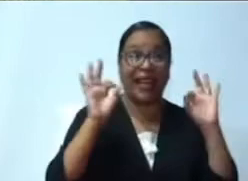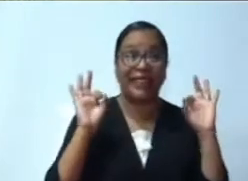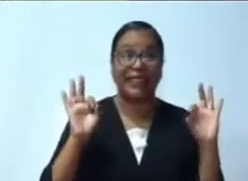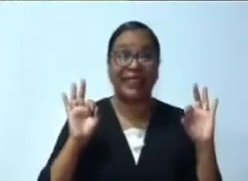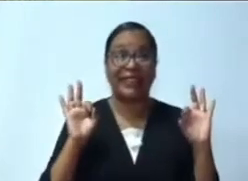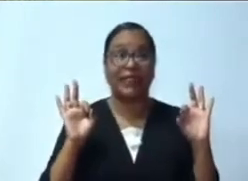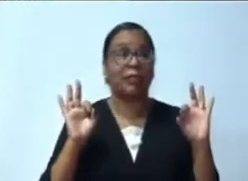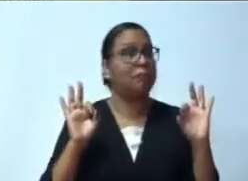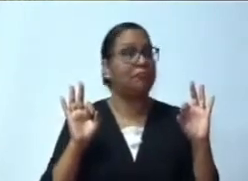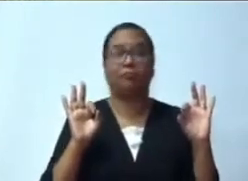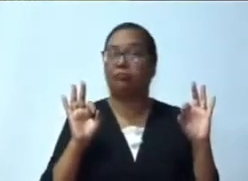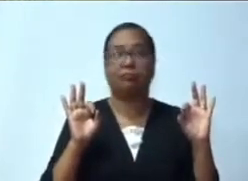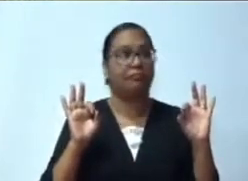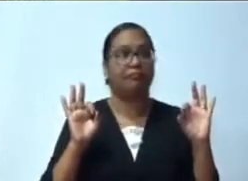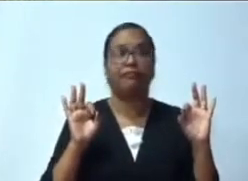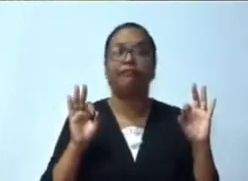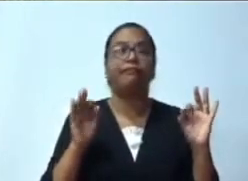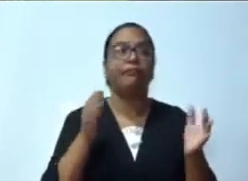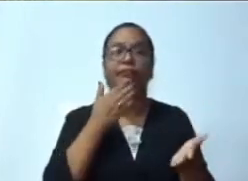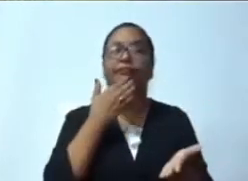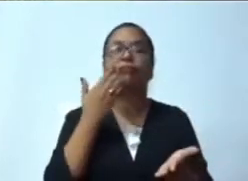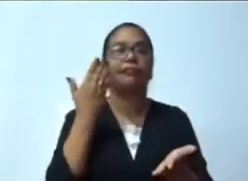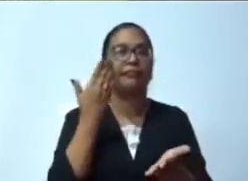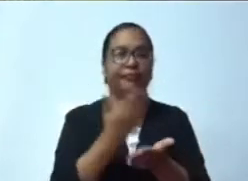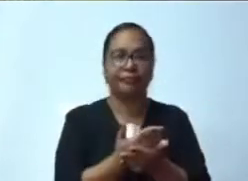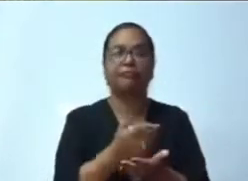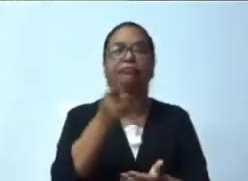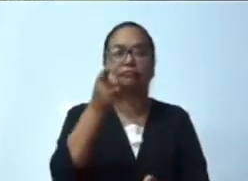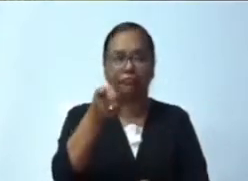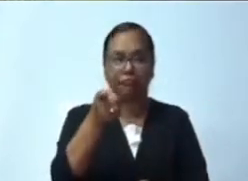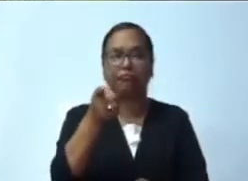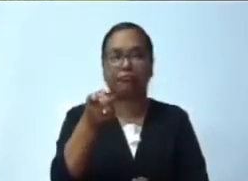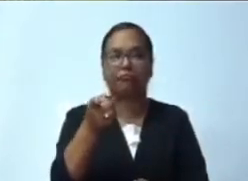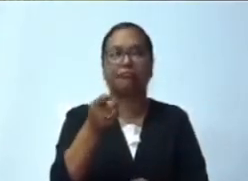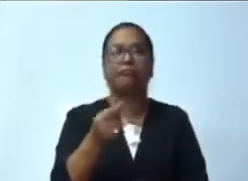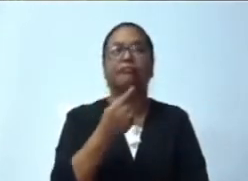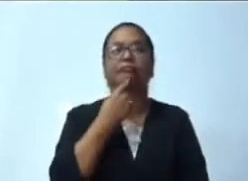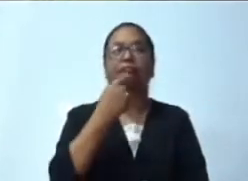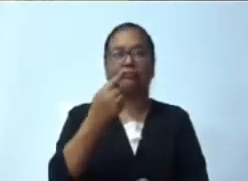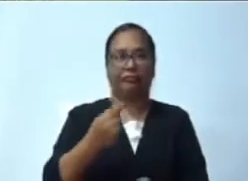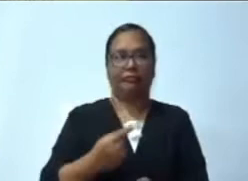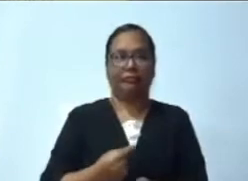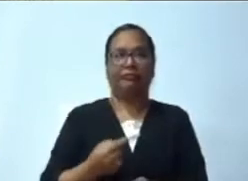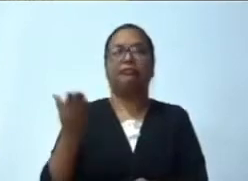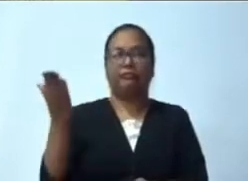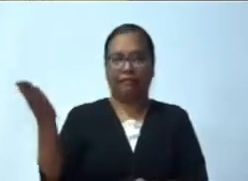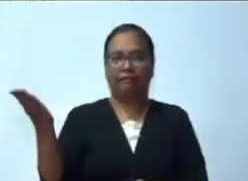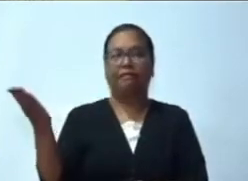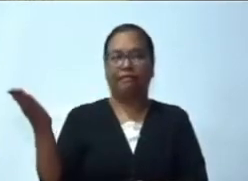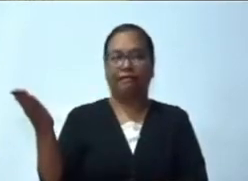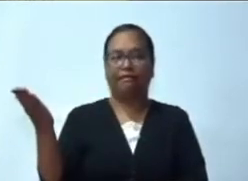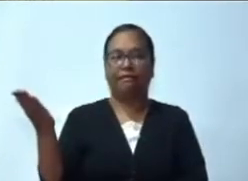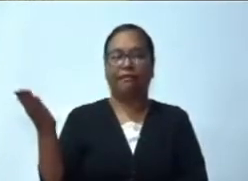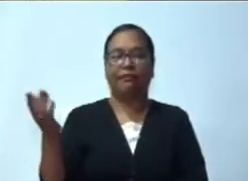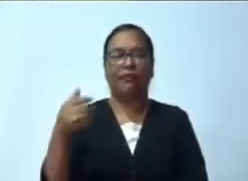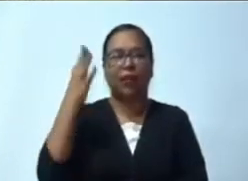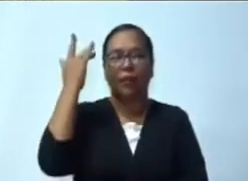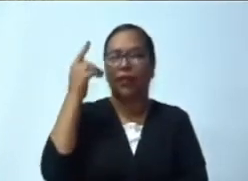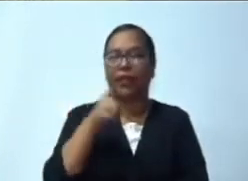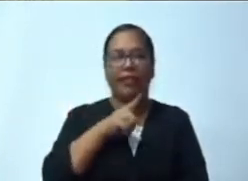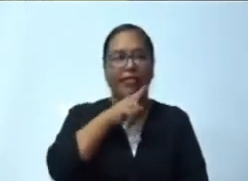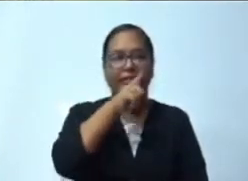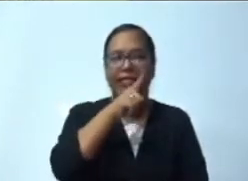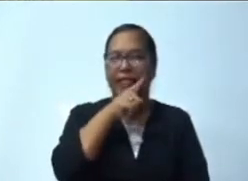bueno que Vertico me pasó el turno, porque al final y en definitiva no había forma, no hay forma de